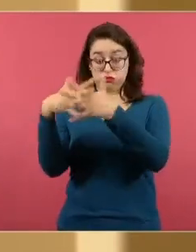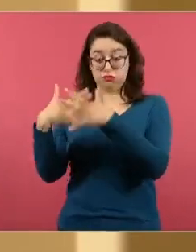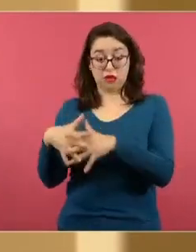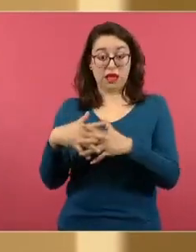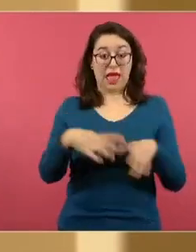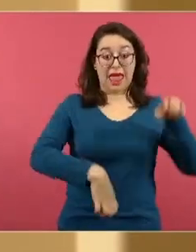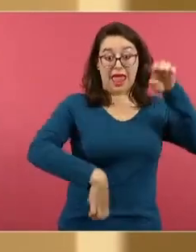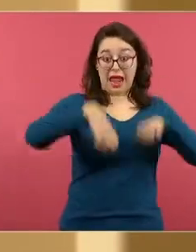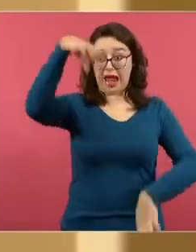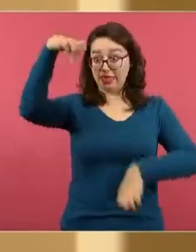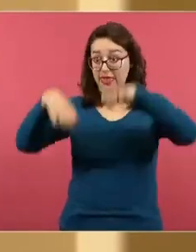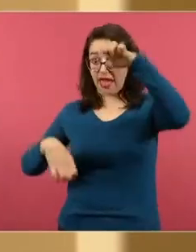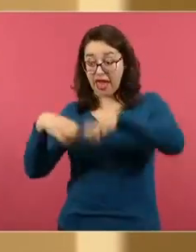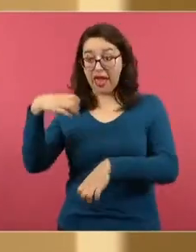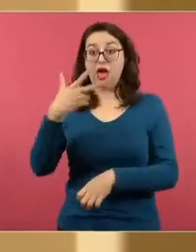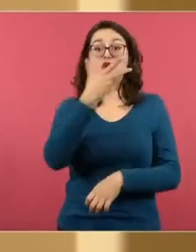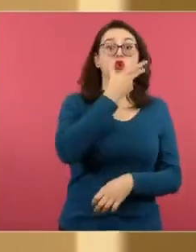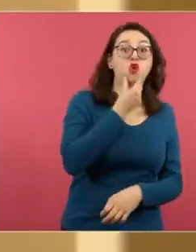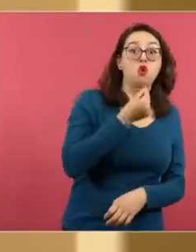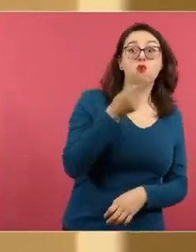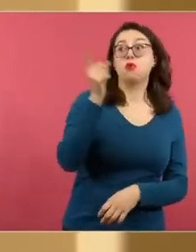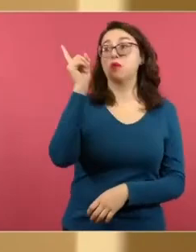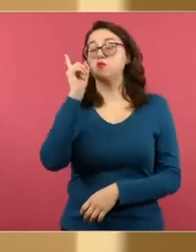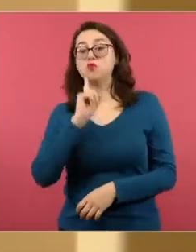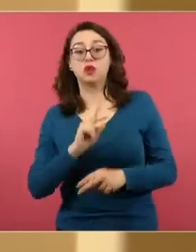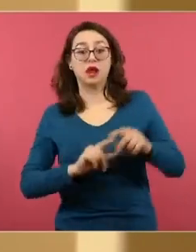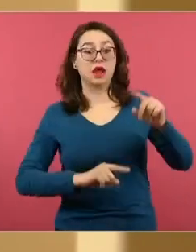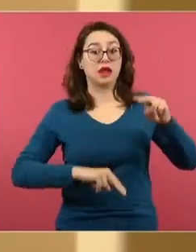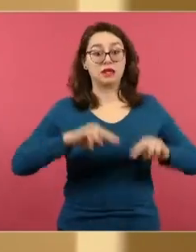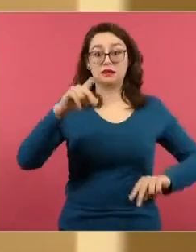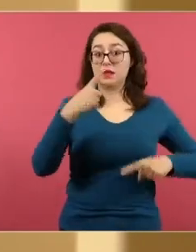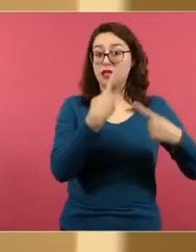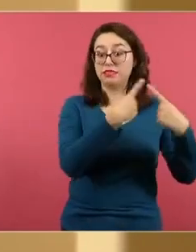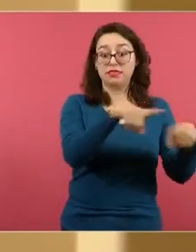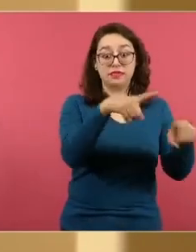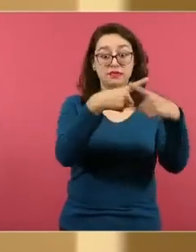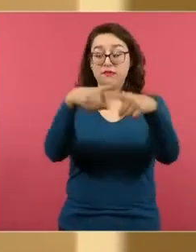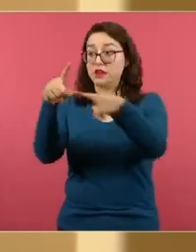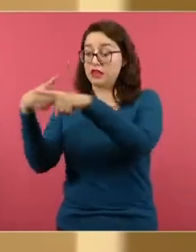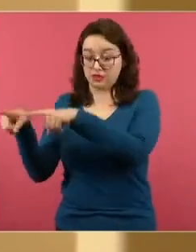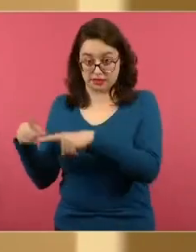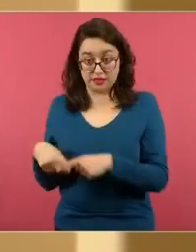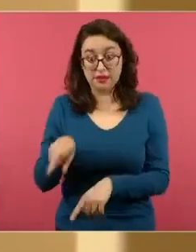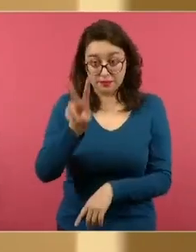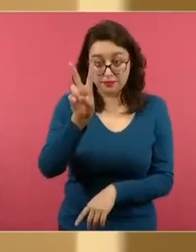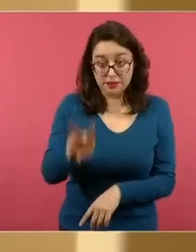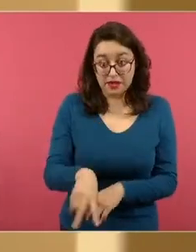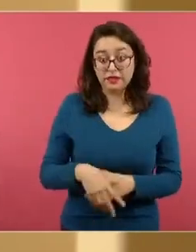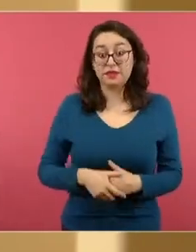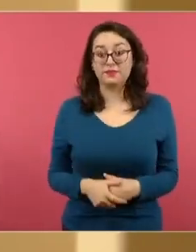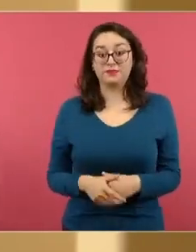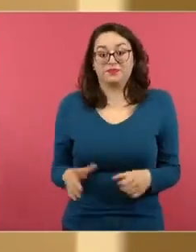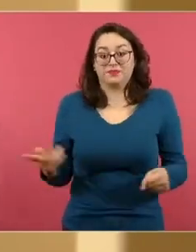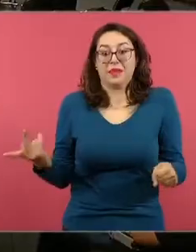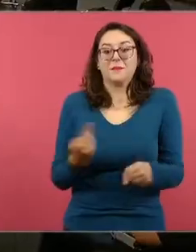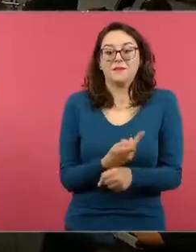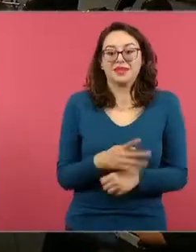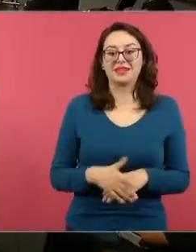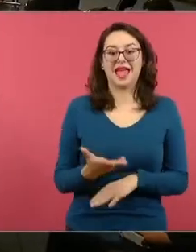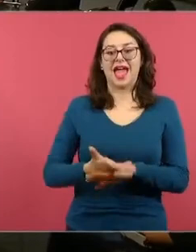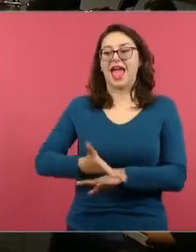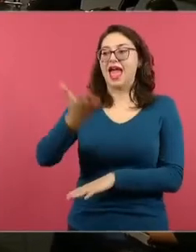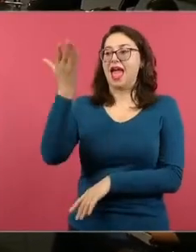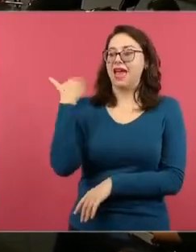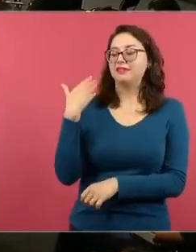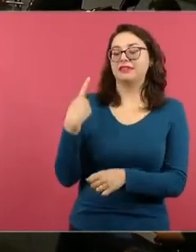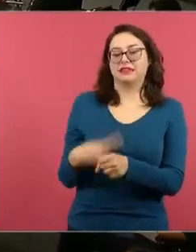aprende desde lo que aprendemos. En la pandemia, cuando nos quedamos en casa, teníamos a los niños de primer grado en una